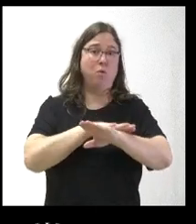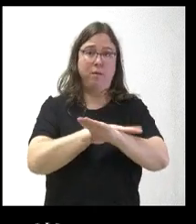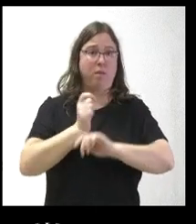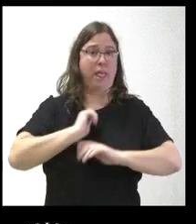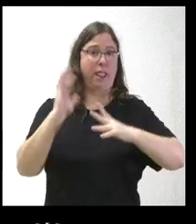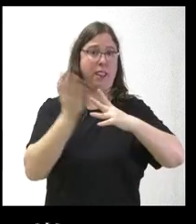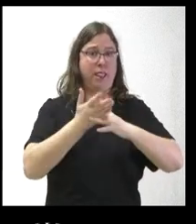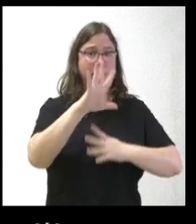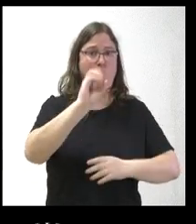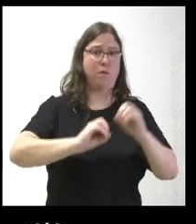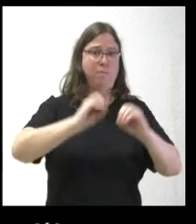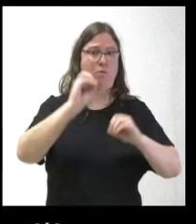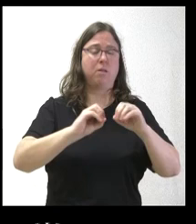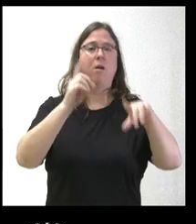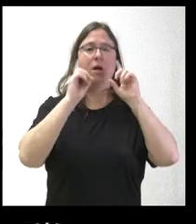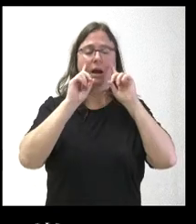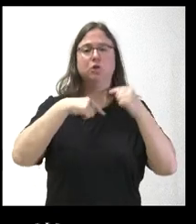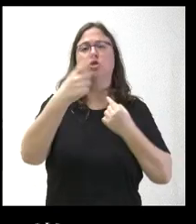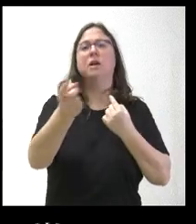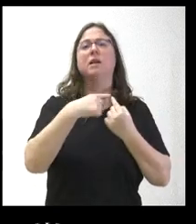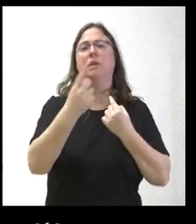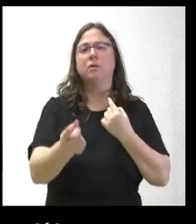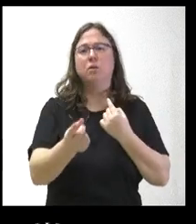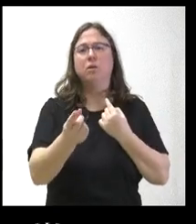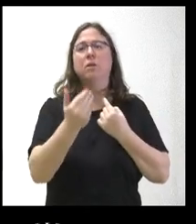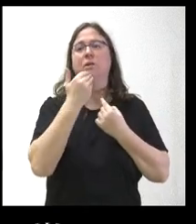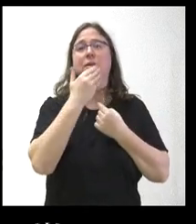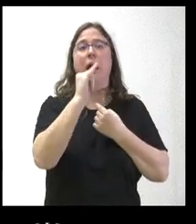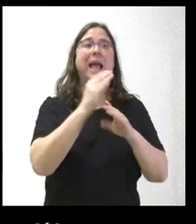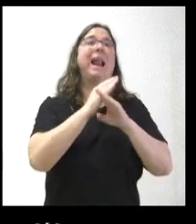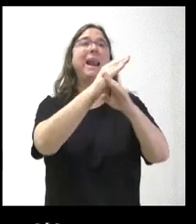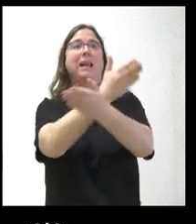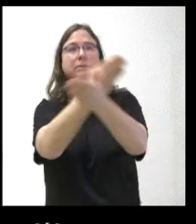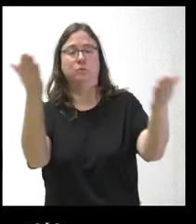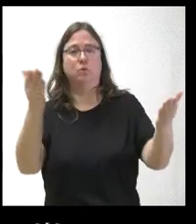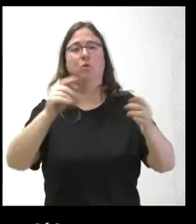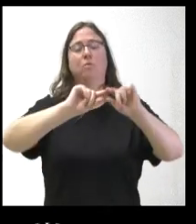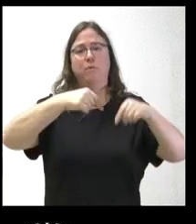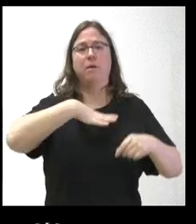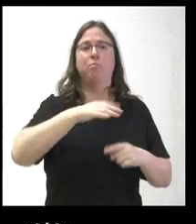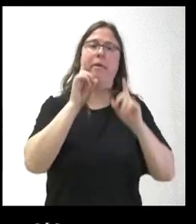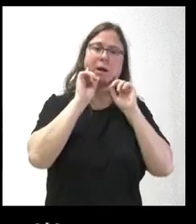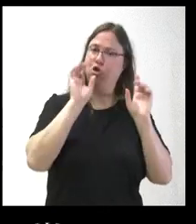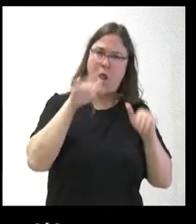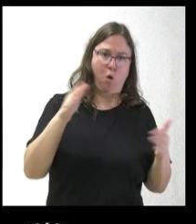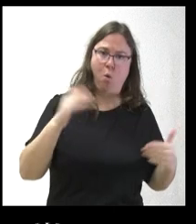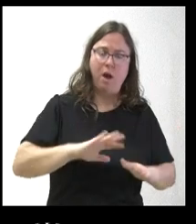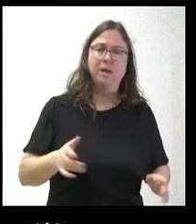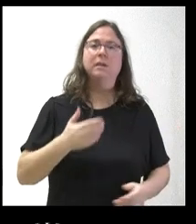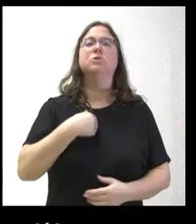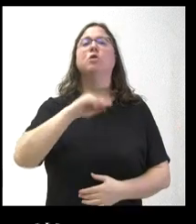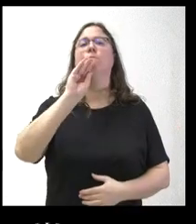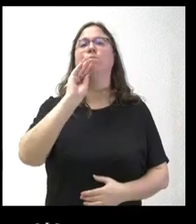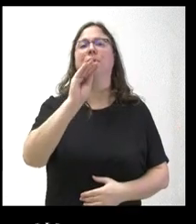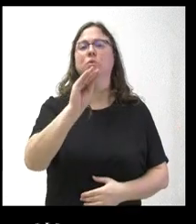para esos trayectos que sí que están disfrutando el resto de las provincias. Mi pregunta iría